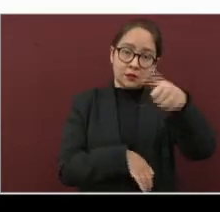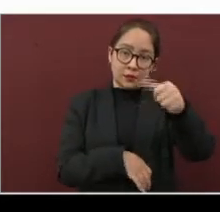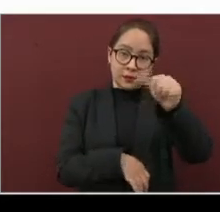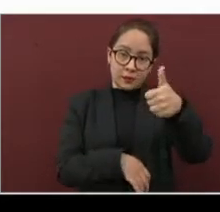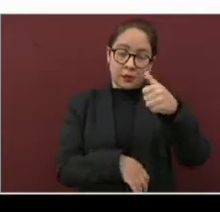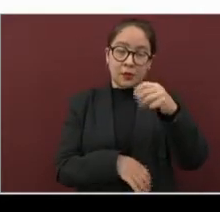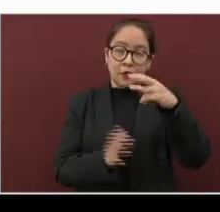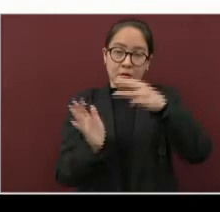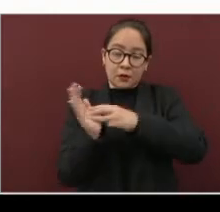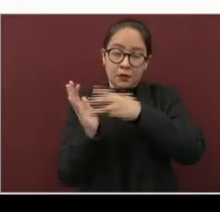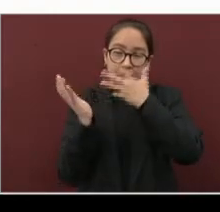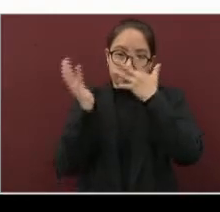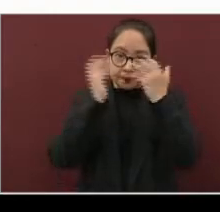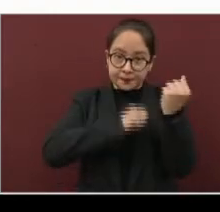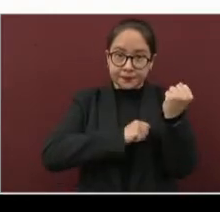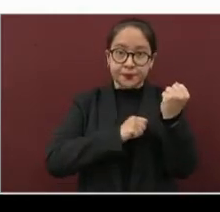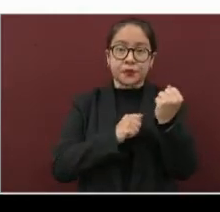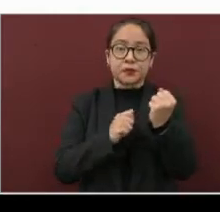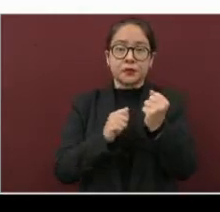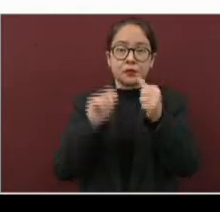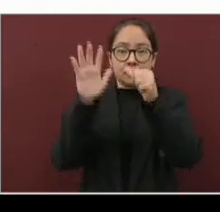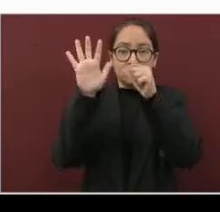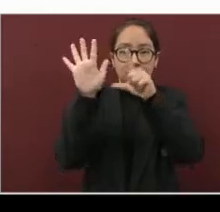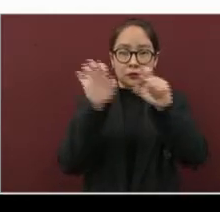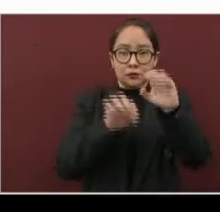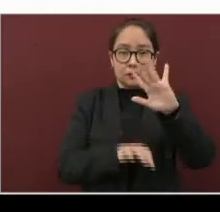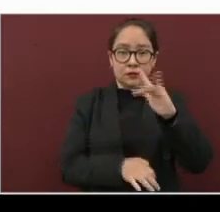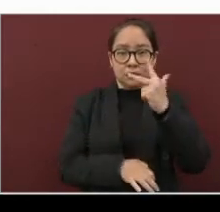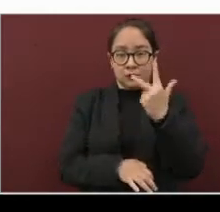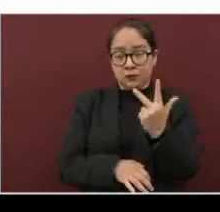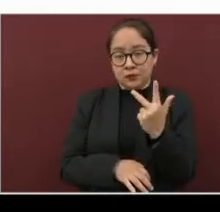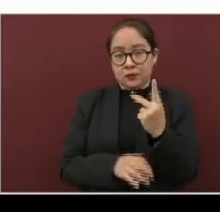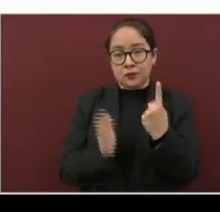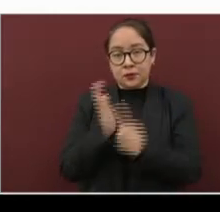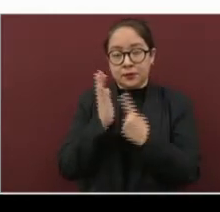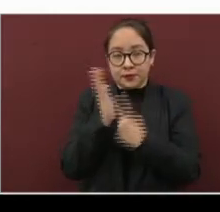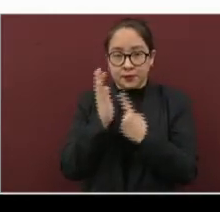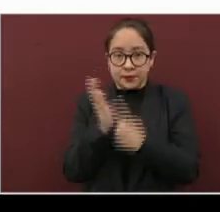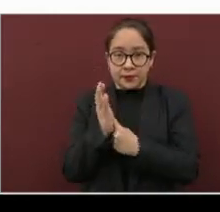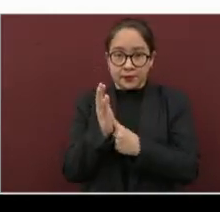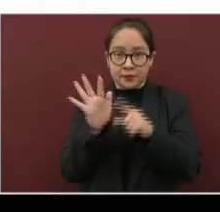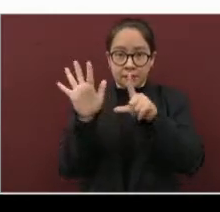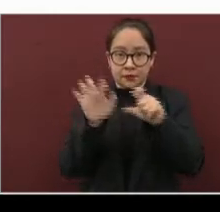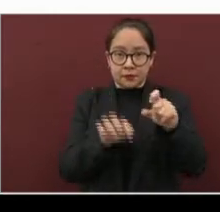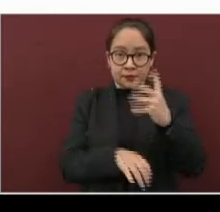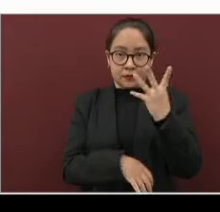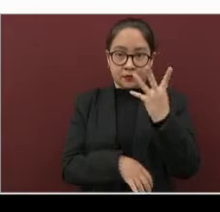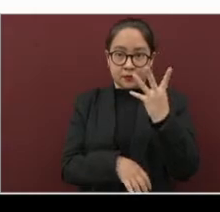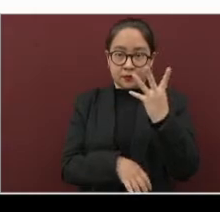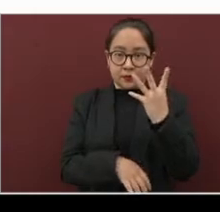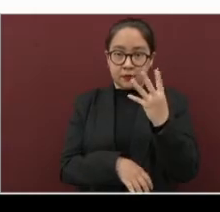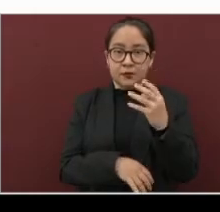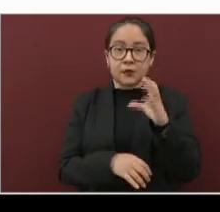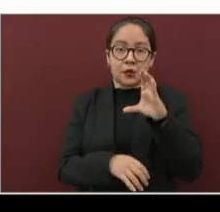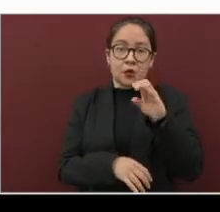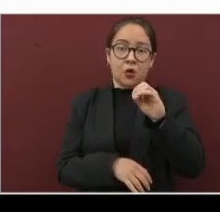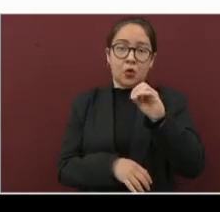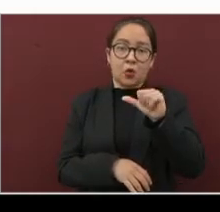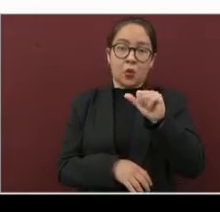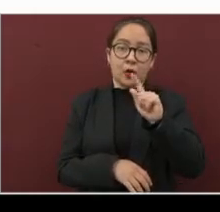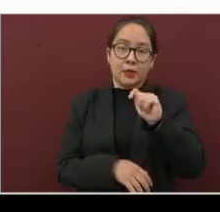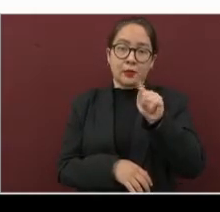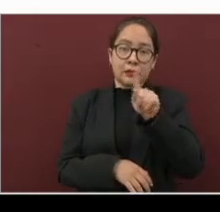Martínez de la Torre, 758. Papantla, 704. Coatzintla,